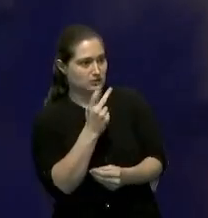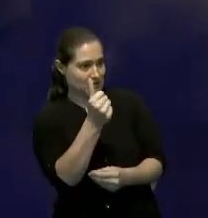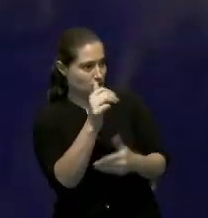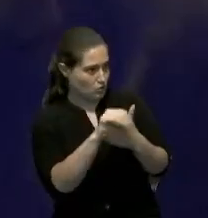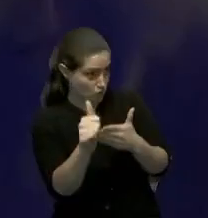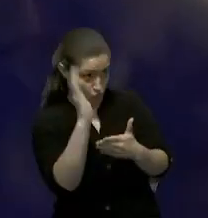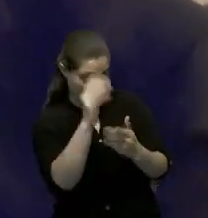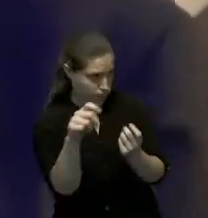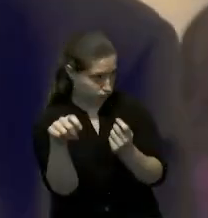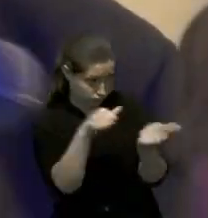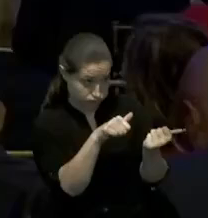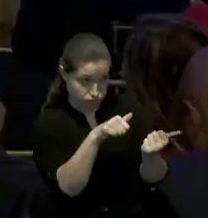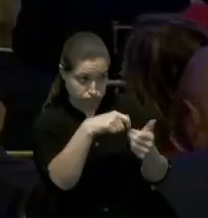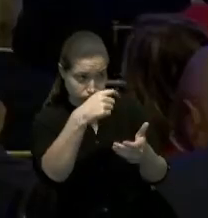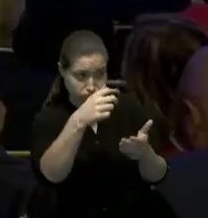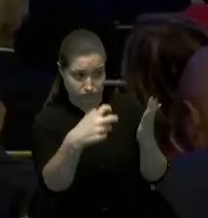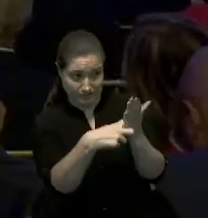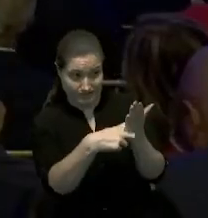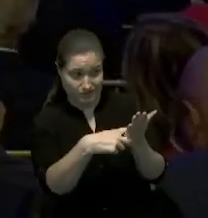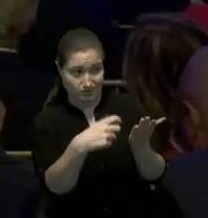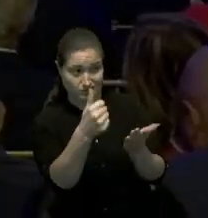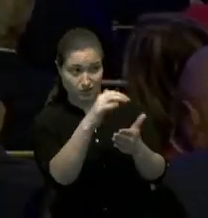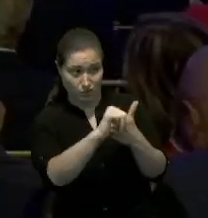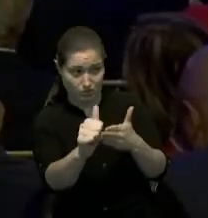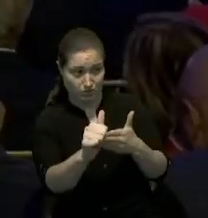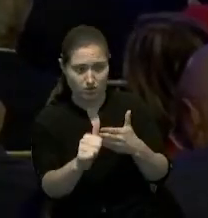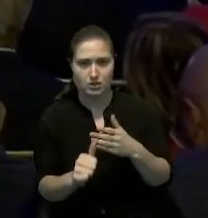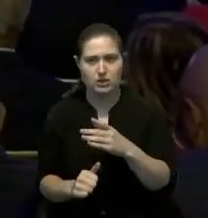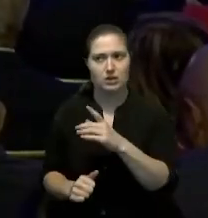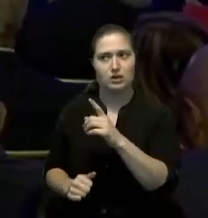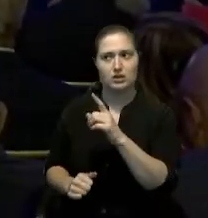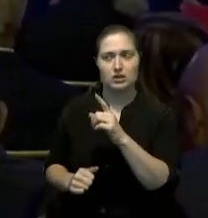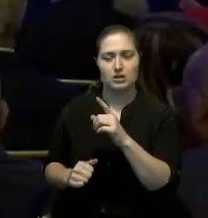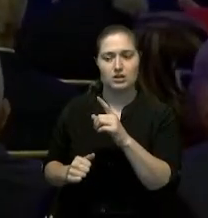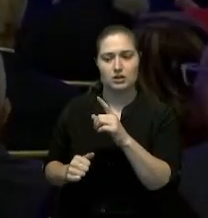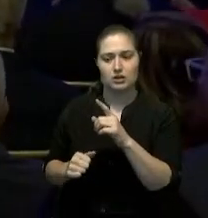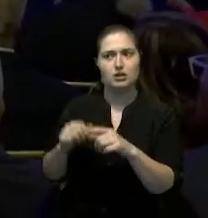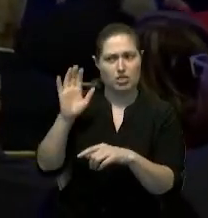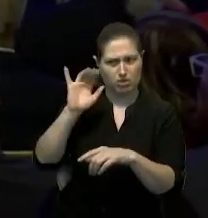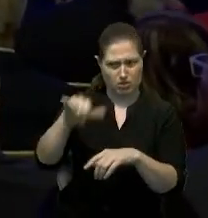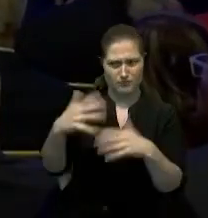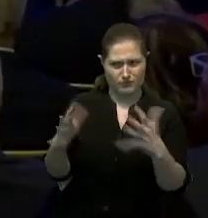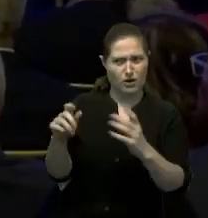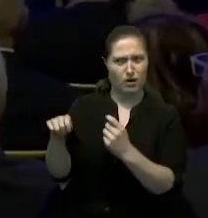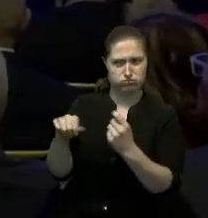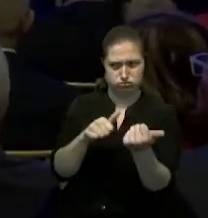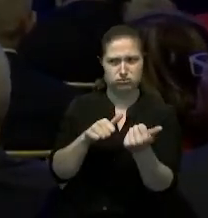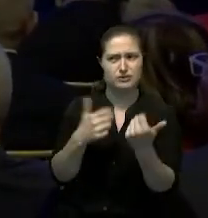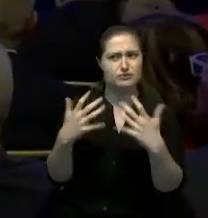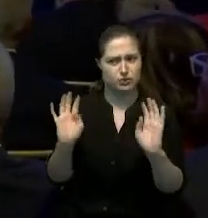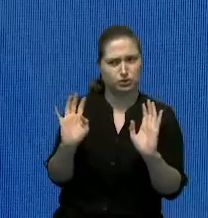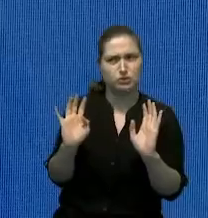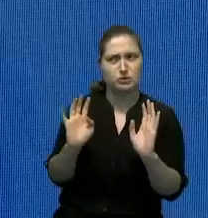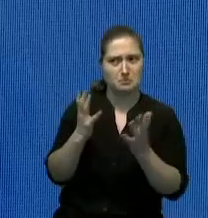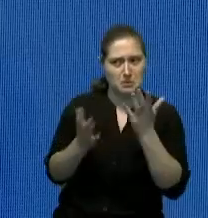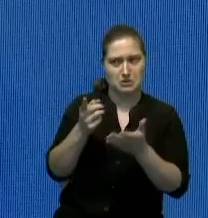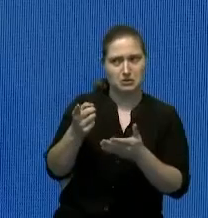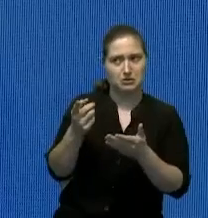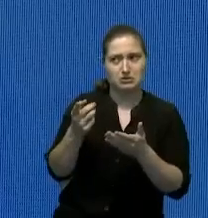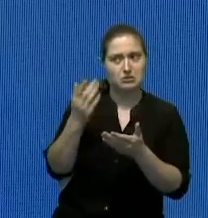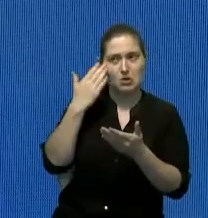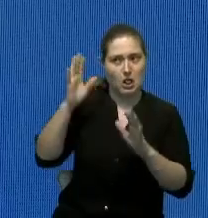eliminar de los pasajes parece que hay una información que no ha llegado porque eso está eliminado y usted lo único que hay es un procedimiento